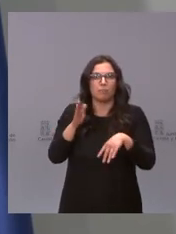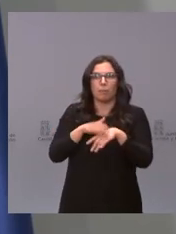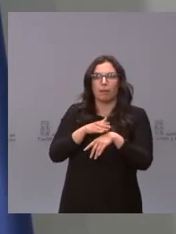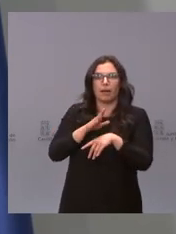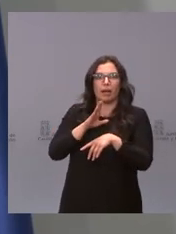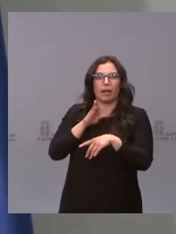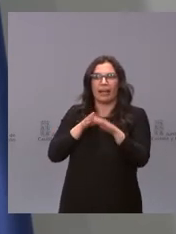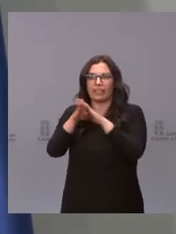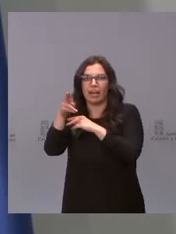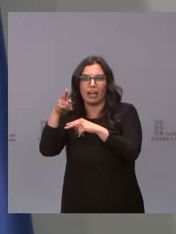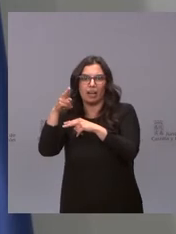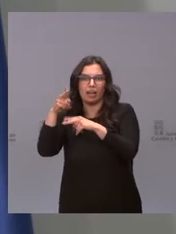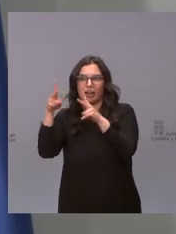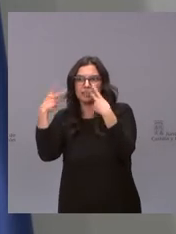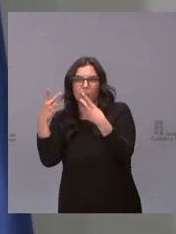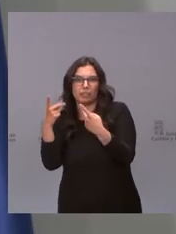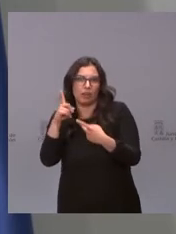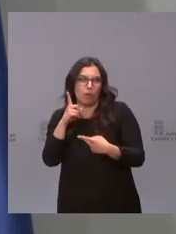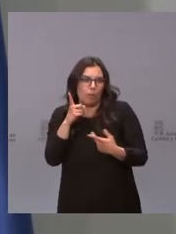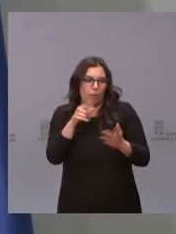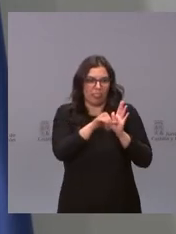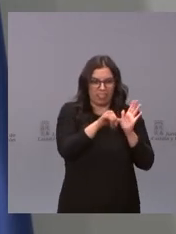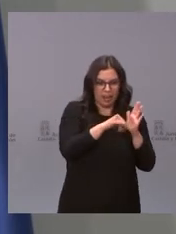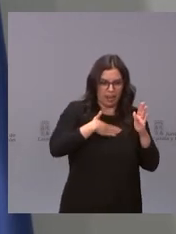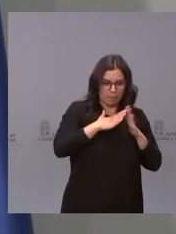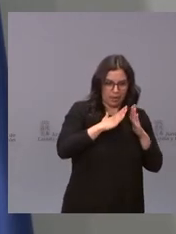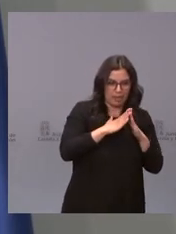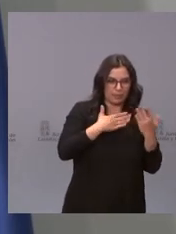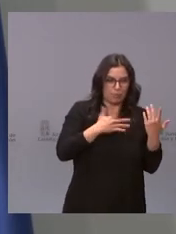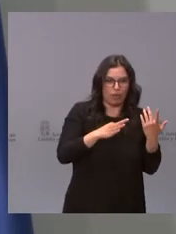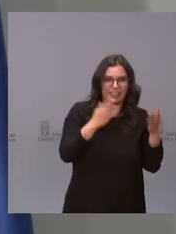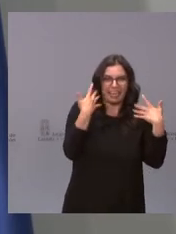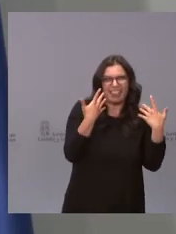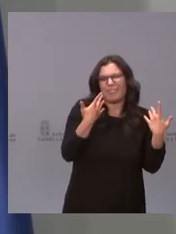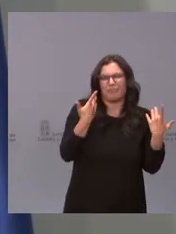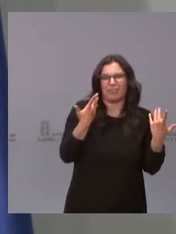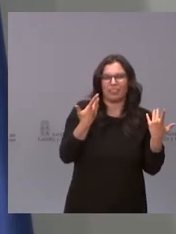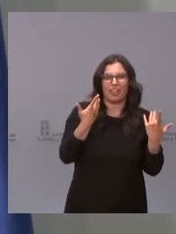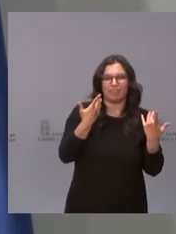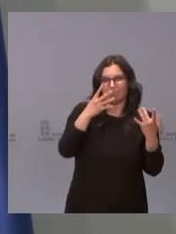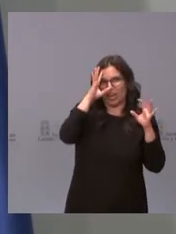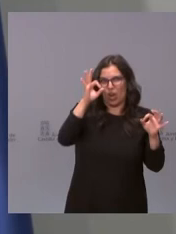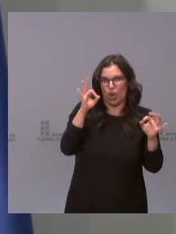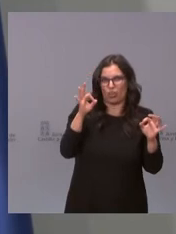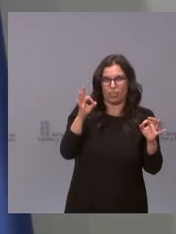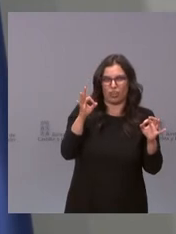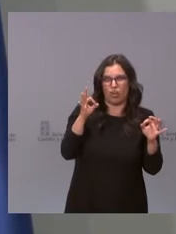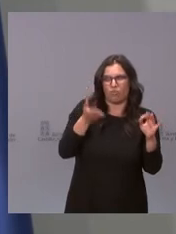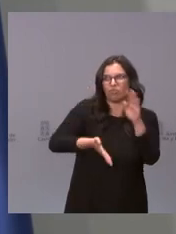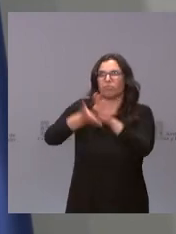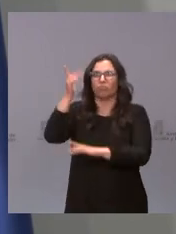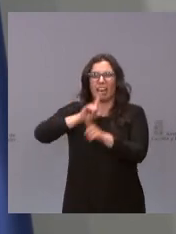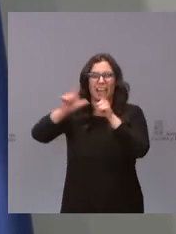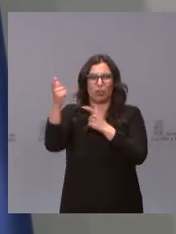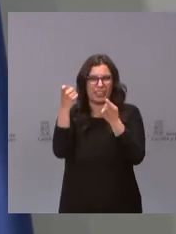restaurante cuando puede estar en la terraza en su propio municipio, con lo cual no parece que esté muy justificado hacer un